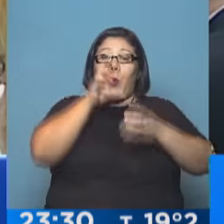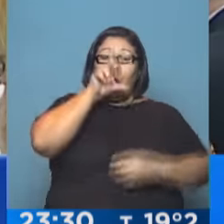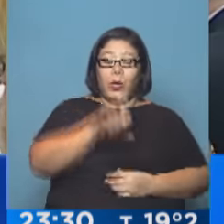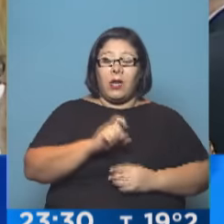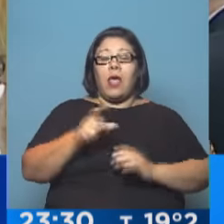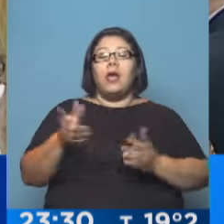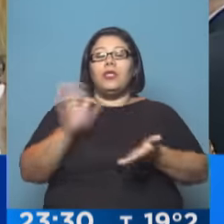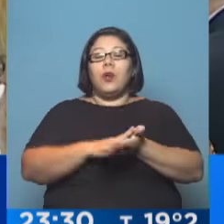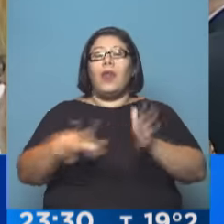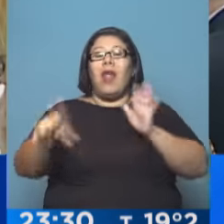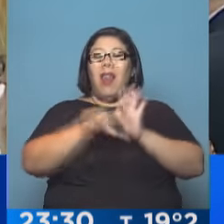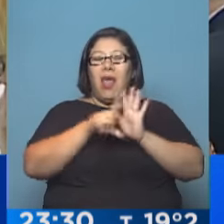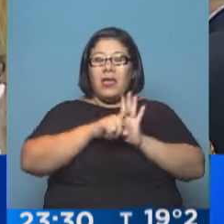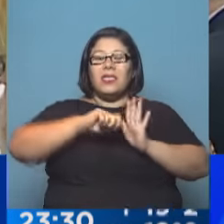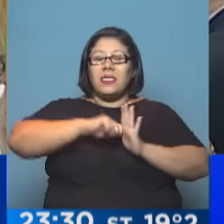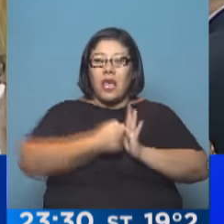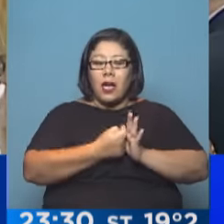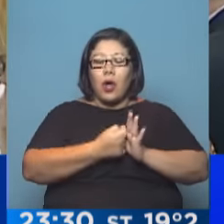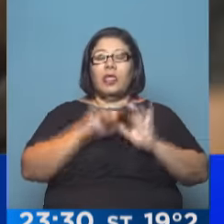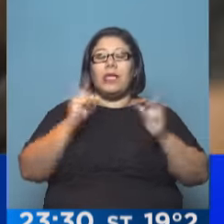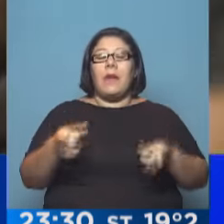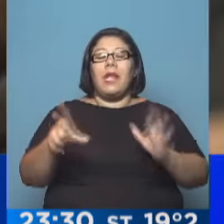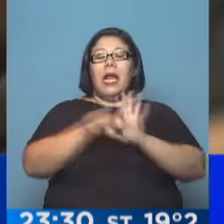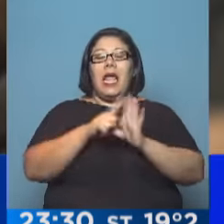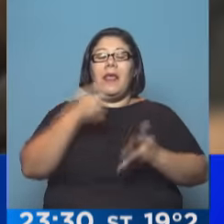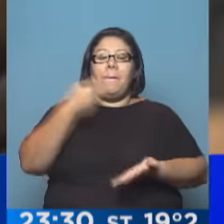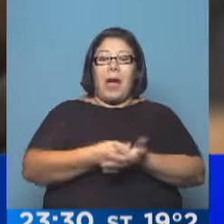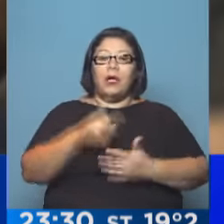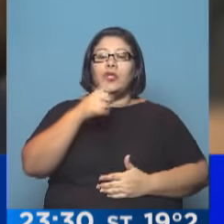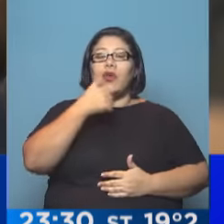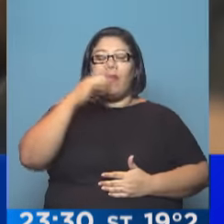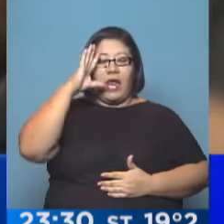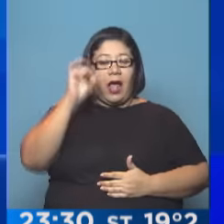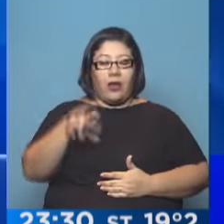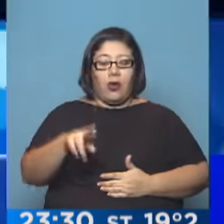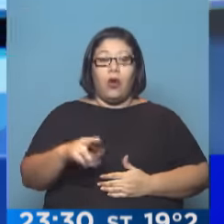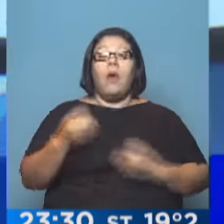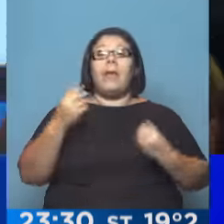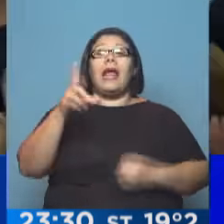pago soberano para cumplir con la exigencia del juez Griesa para levantar las sanciones contra la Argentina.